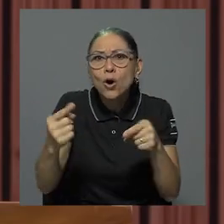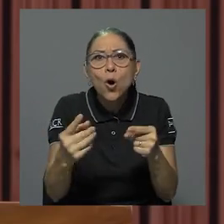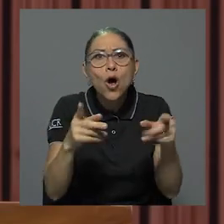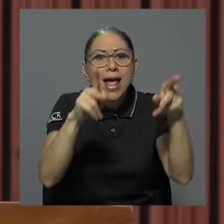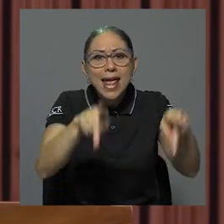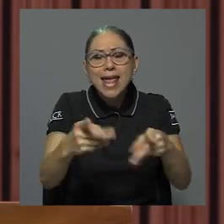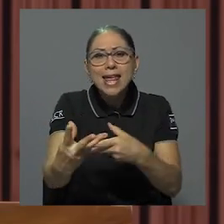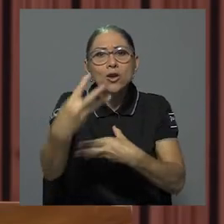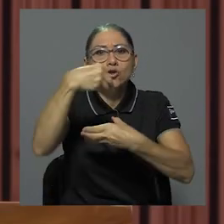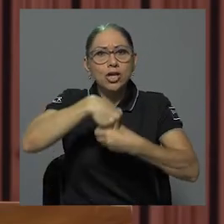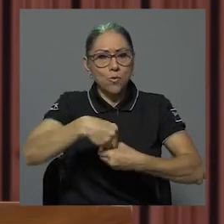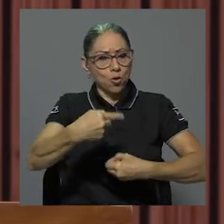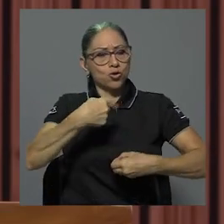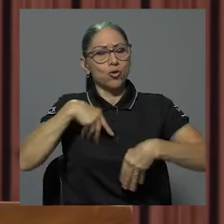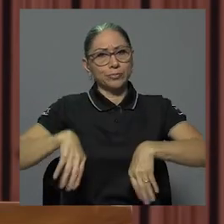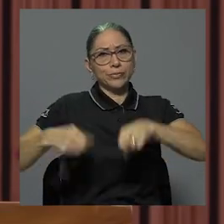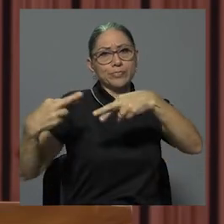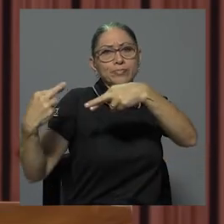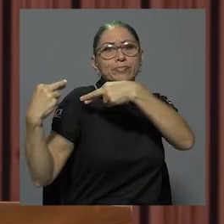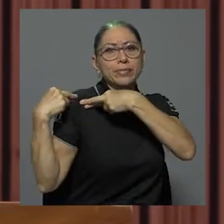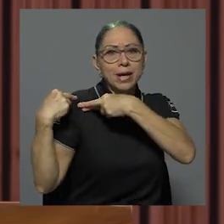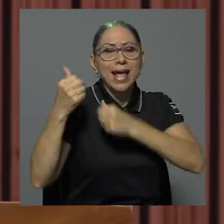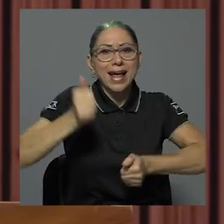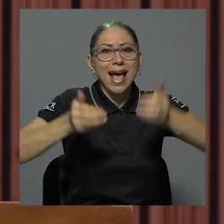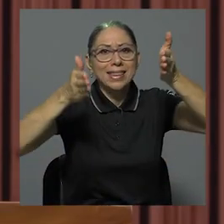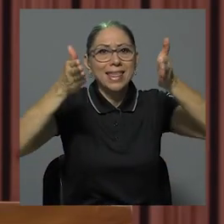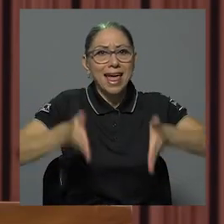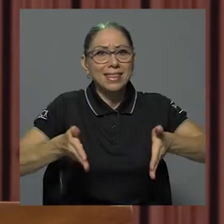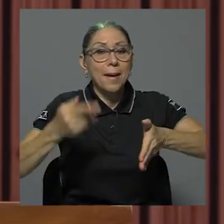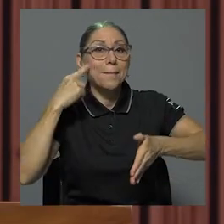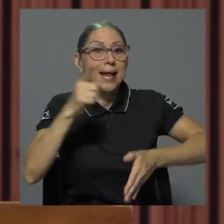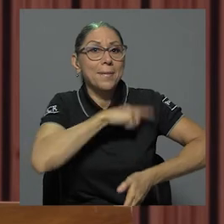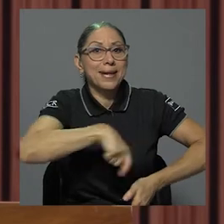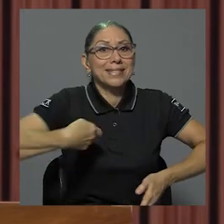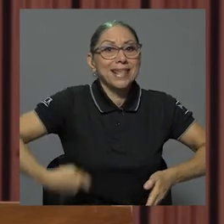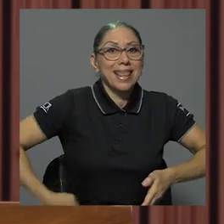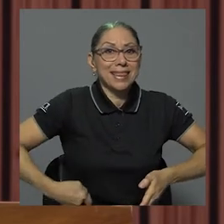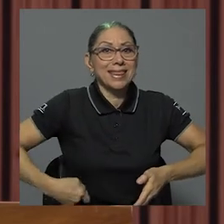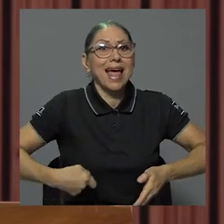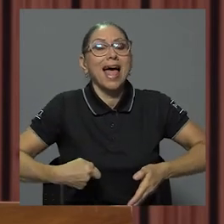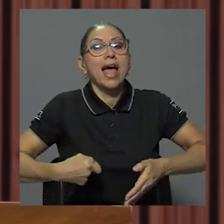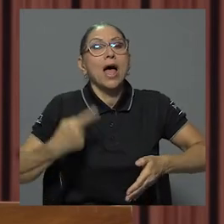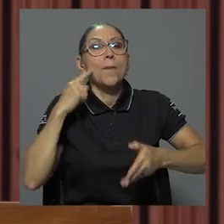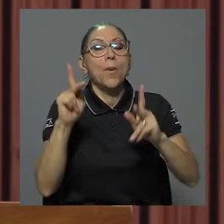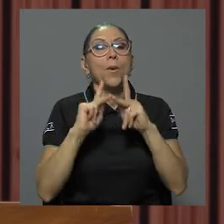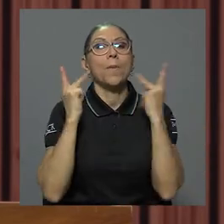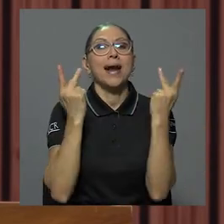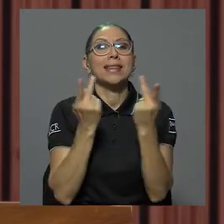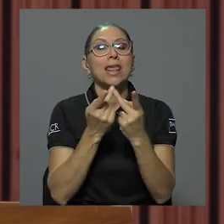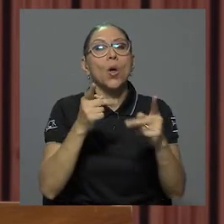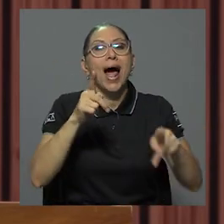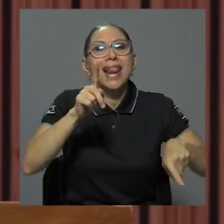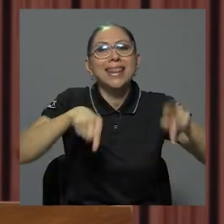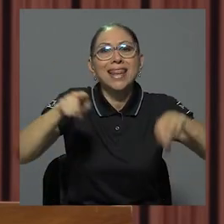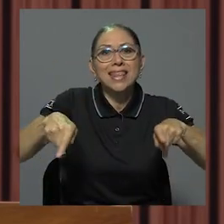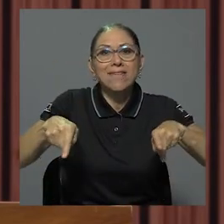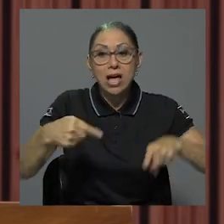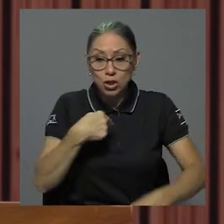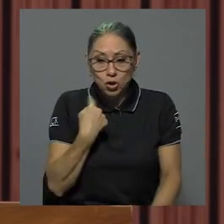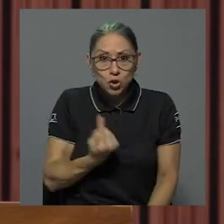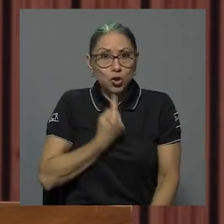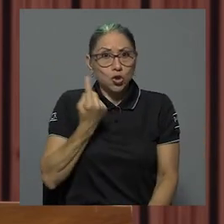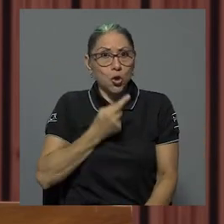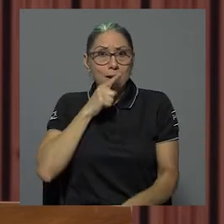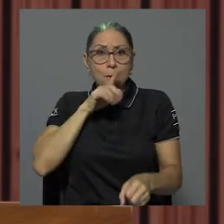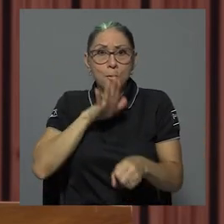responsabilidad de postularme como candidata a la presidencia del directorio de la FEUR por el Partido Alternativa. Este compromiso no lo asumo sola,